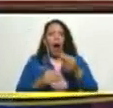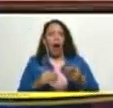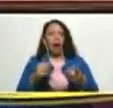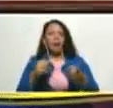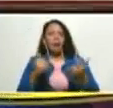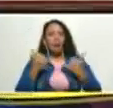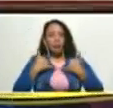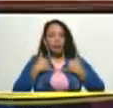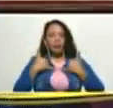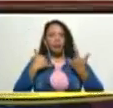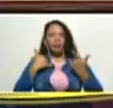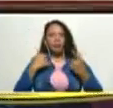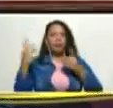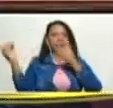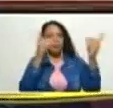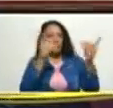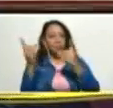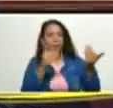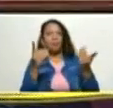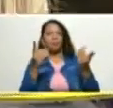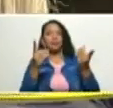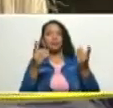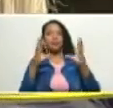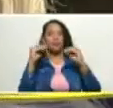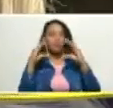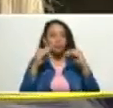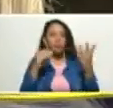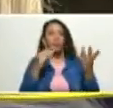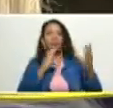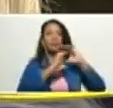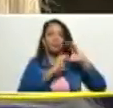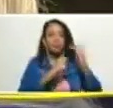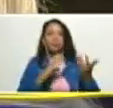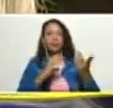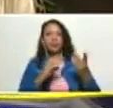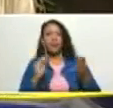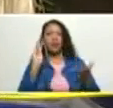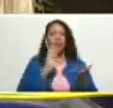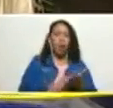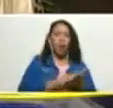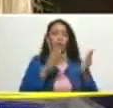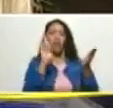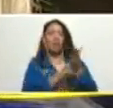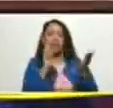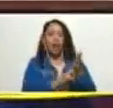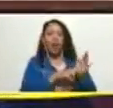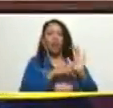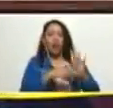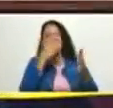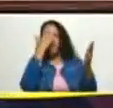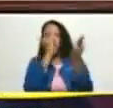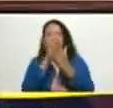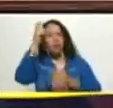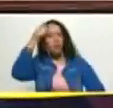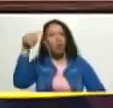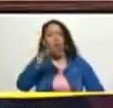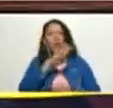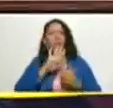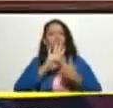autocrítica el debate contrastación de posiciones de verdades dura frente al pueblo